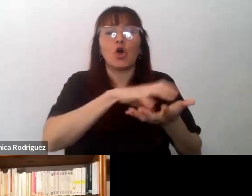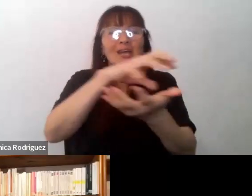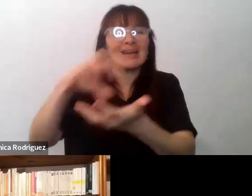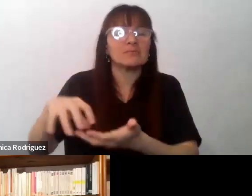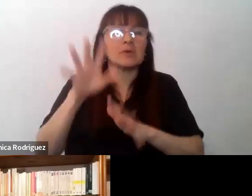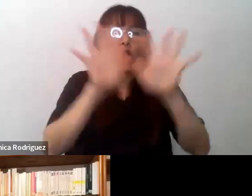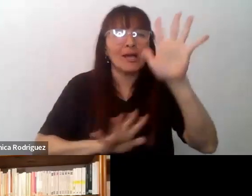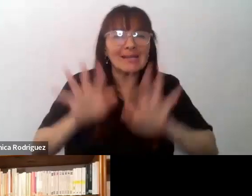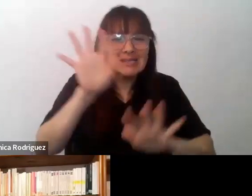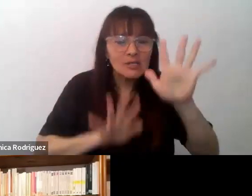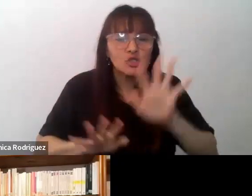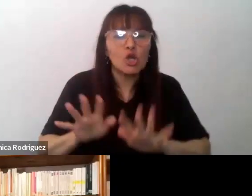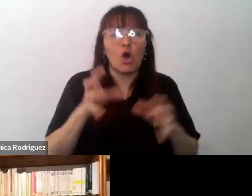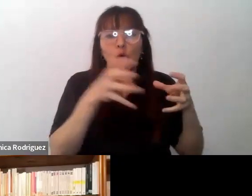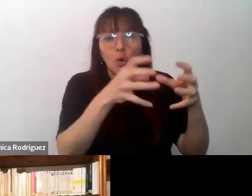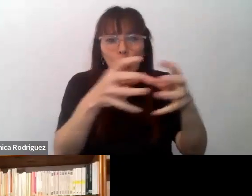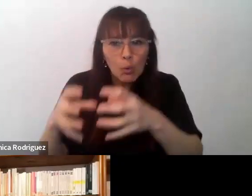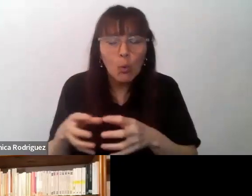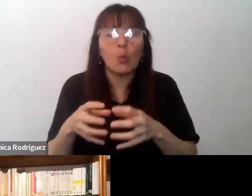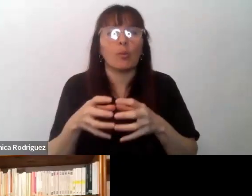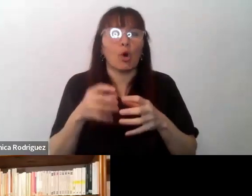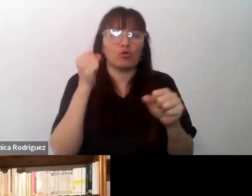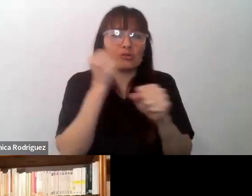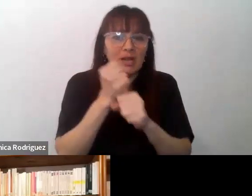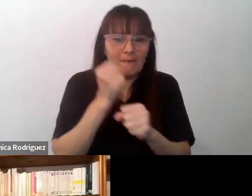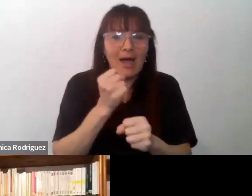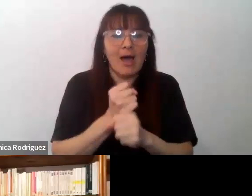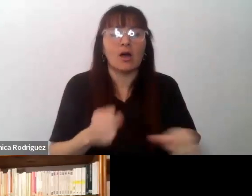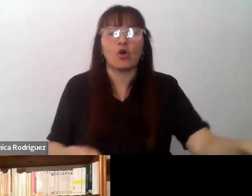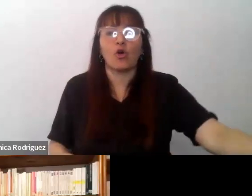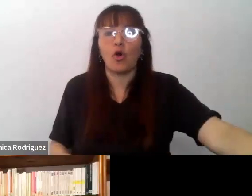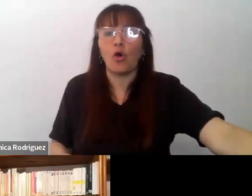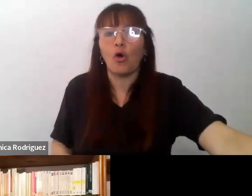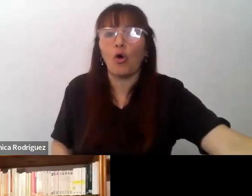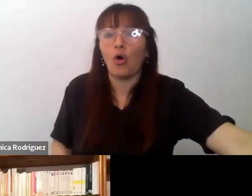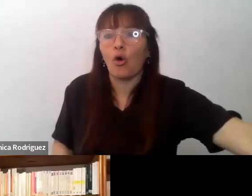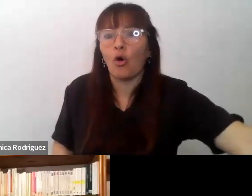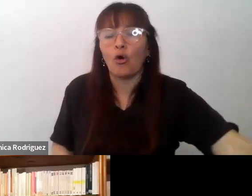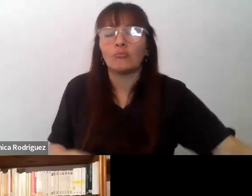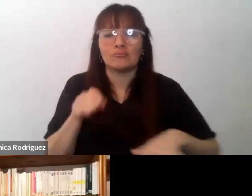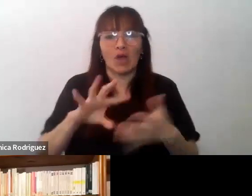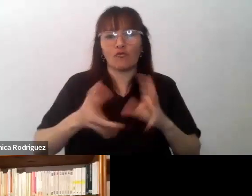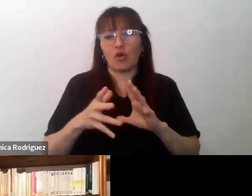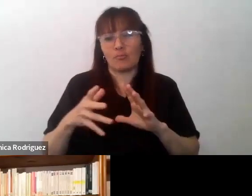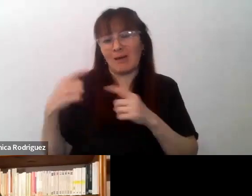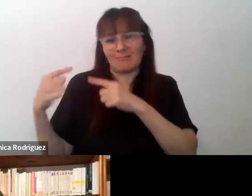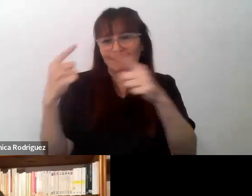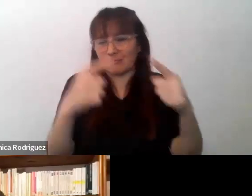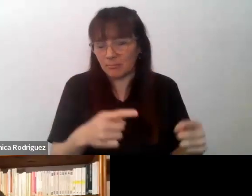coloquios y trabajos que se realizaron en distintos marcos.